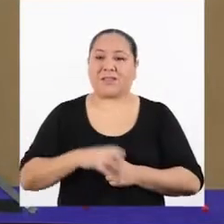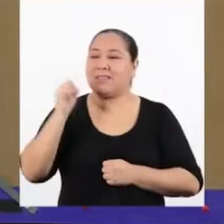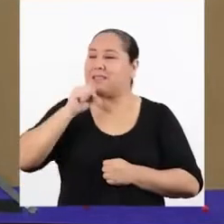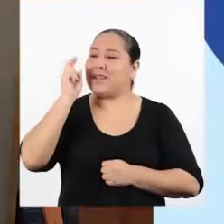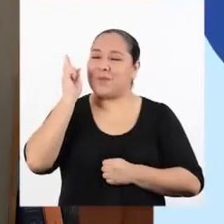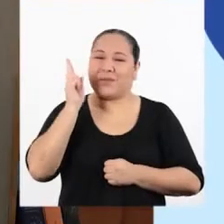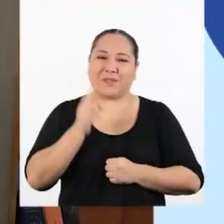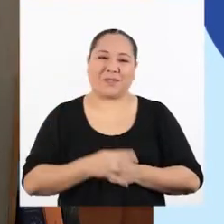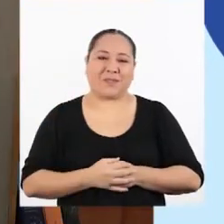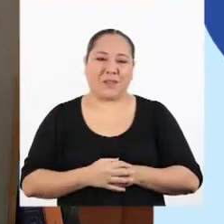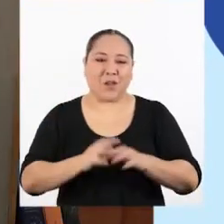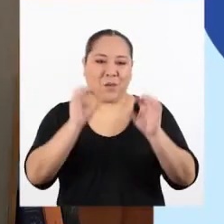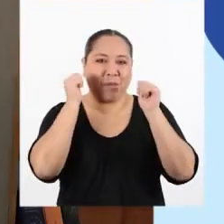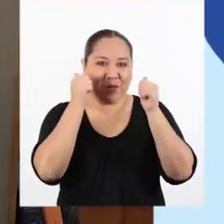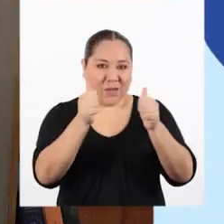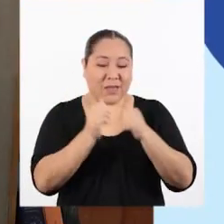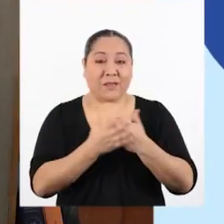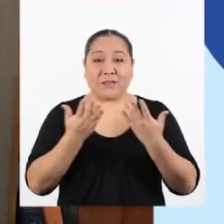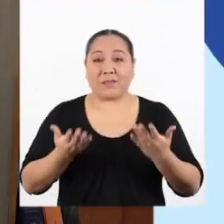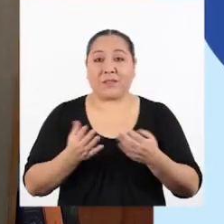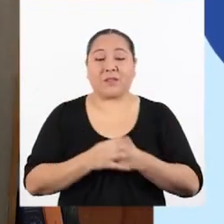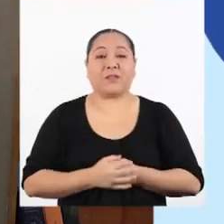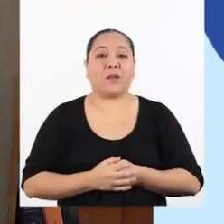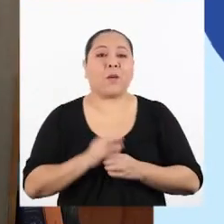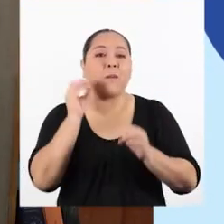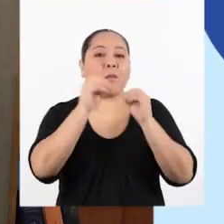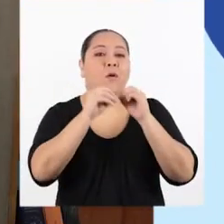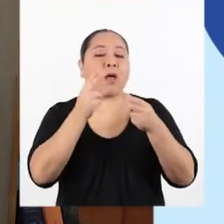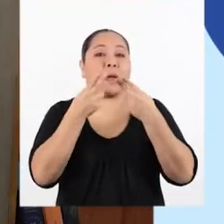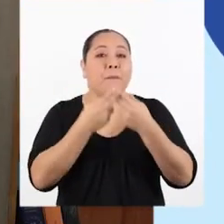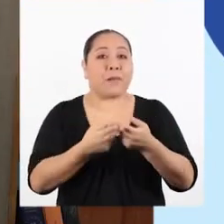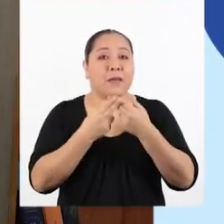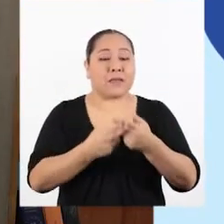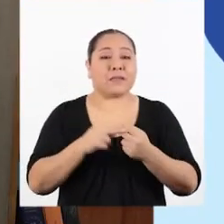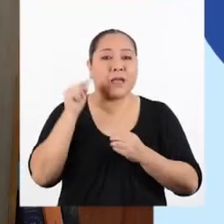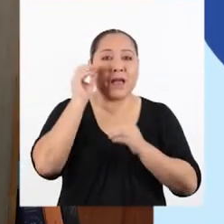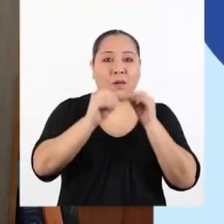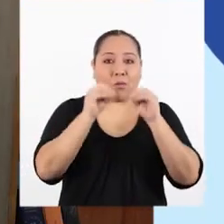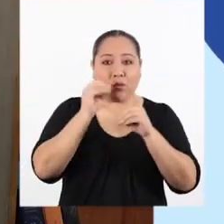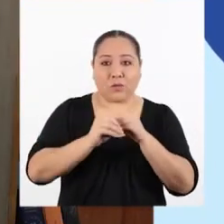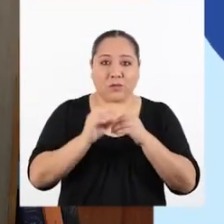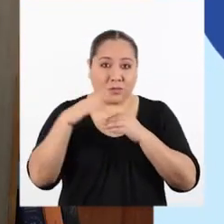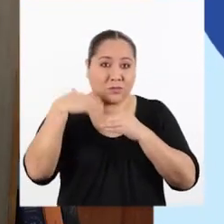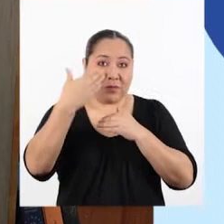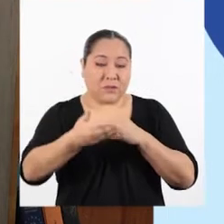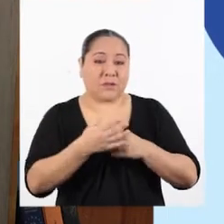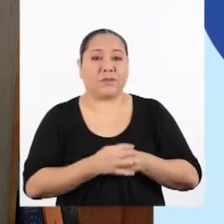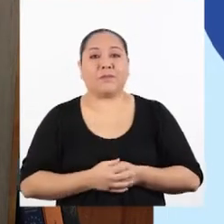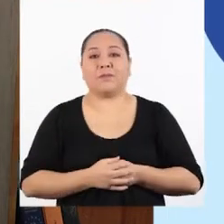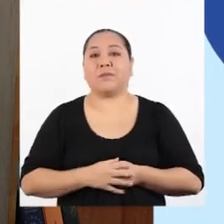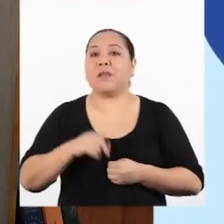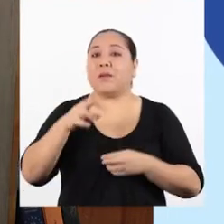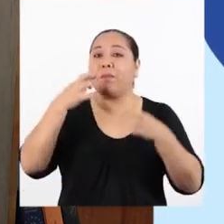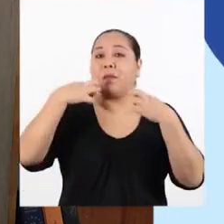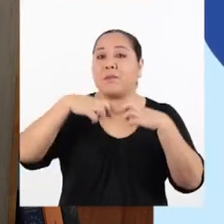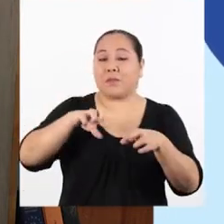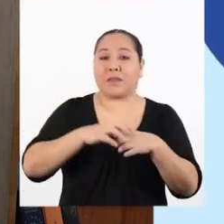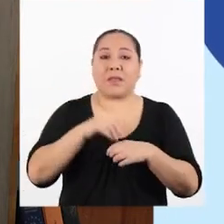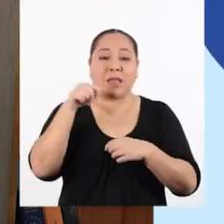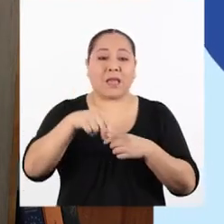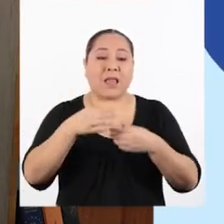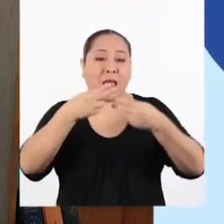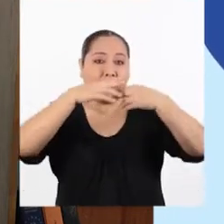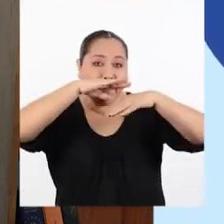que sí, profesor. Bien. Entonces, coloquen la pesa en la posición siguiente y dejen que la